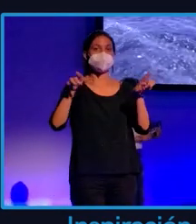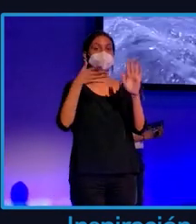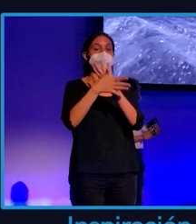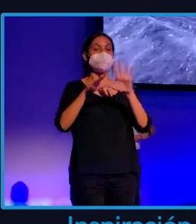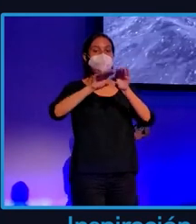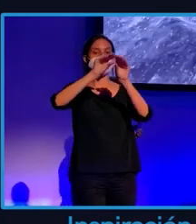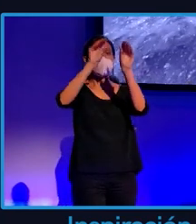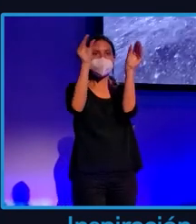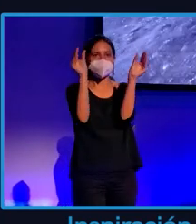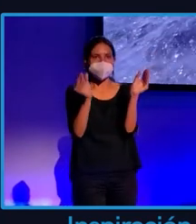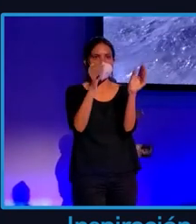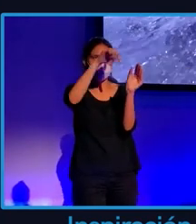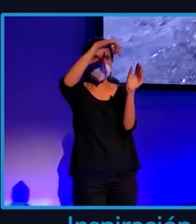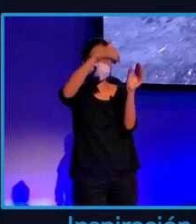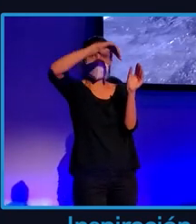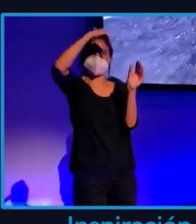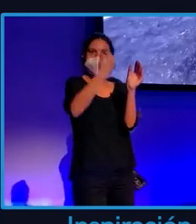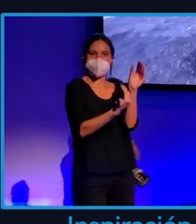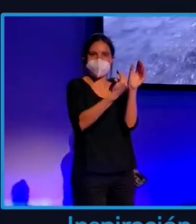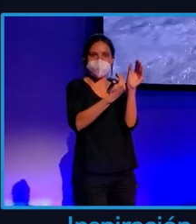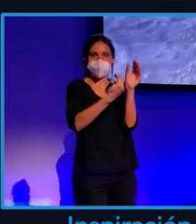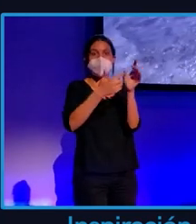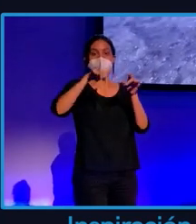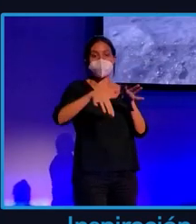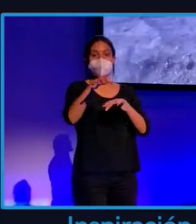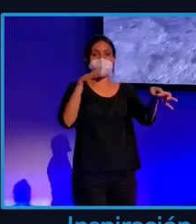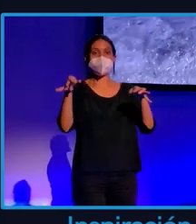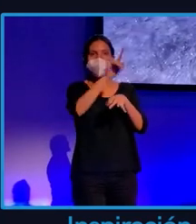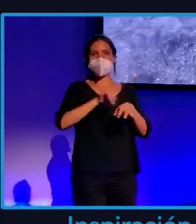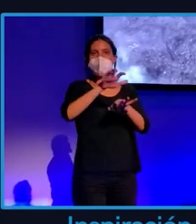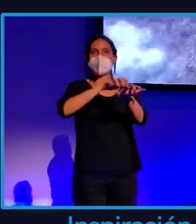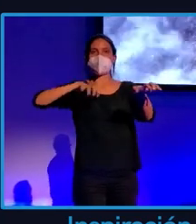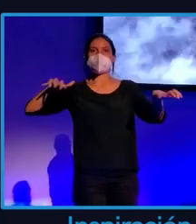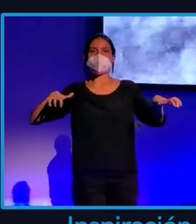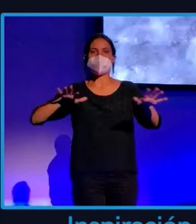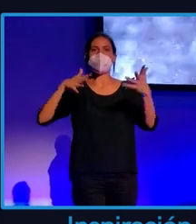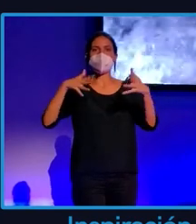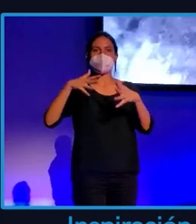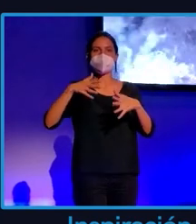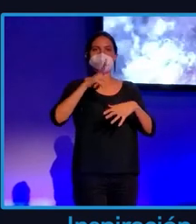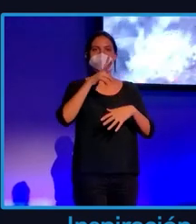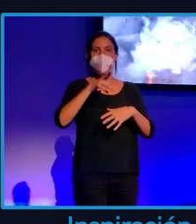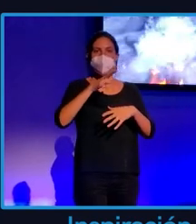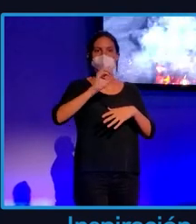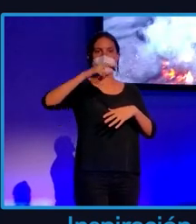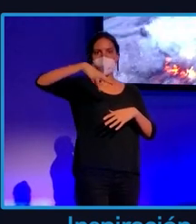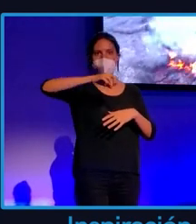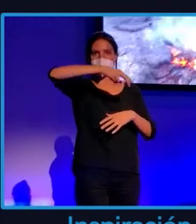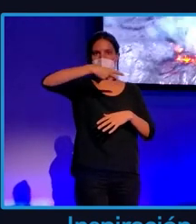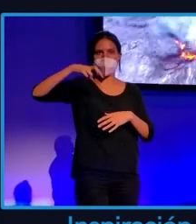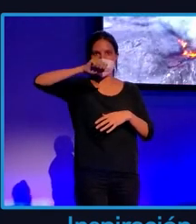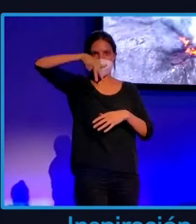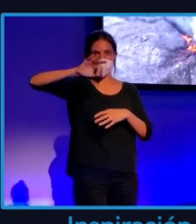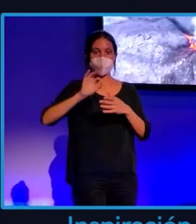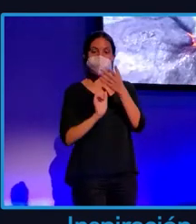corteza terrestre. La mayor parte del volcanismo canario es de tipo monogénico. Un volumen de magma ascendente a la